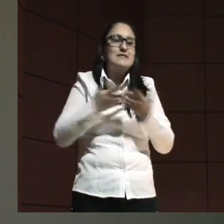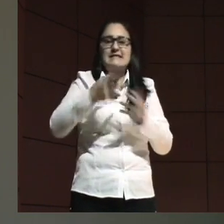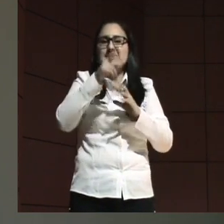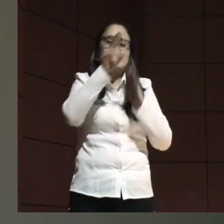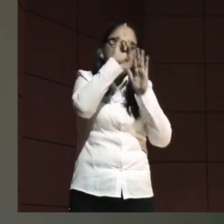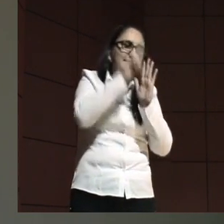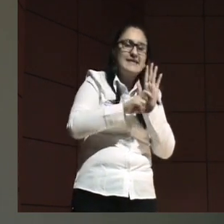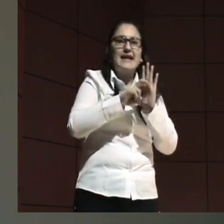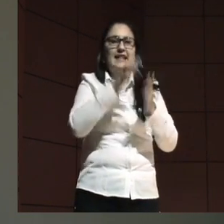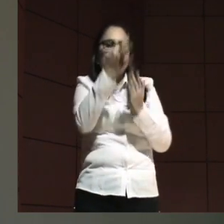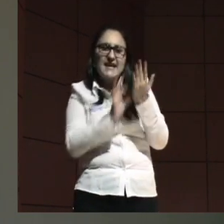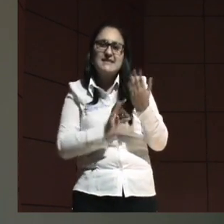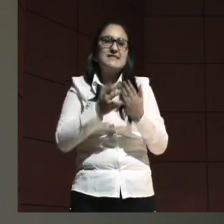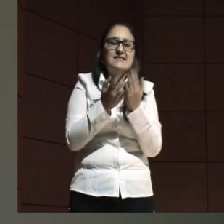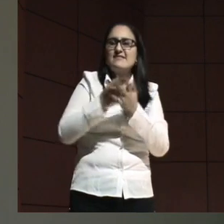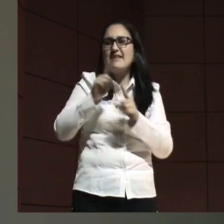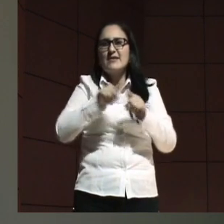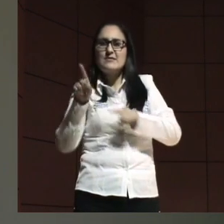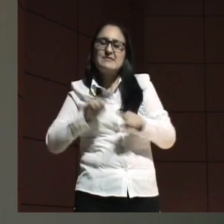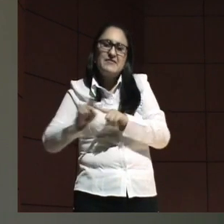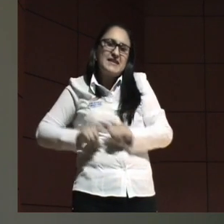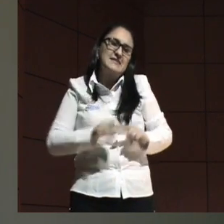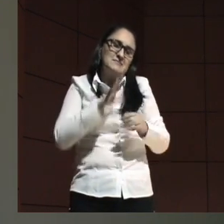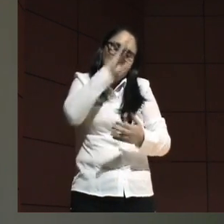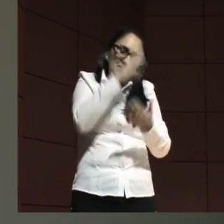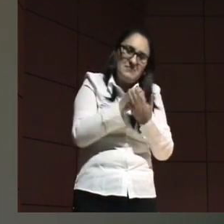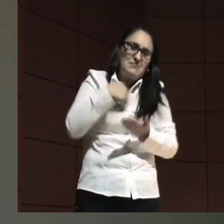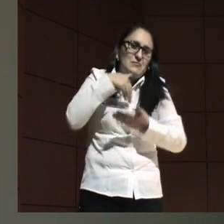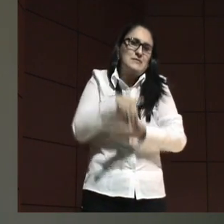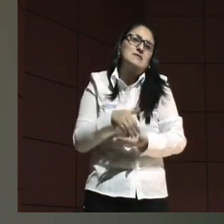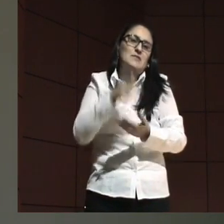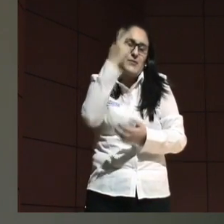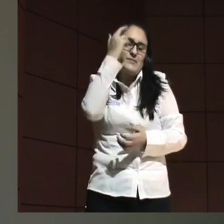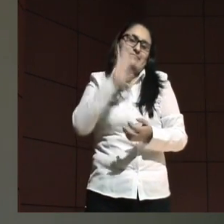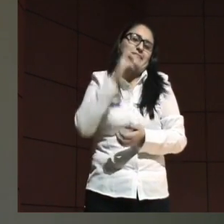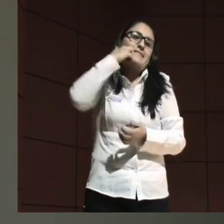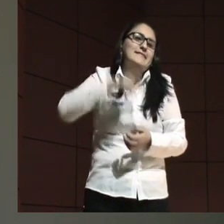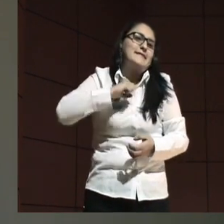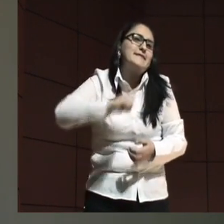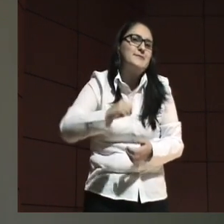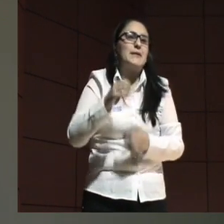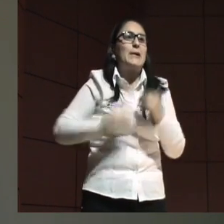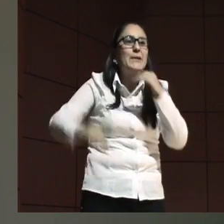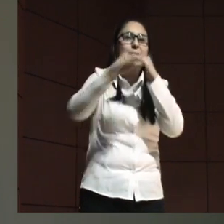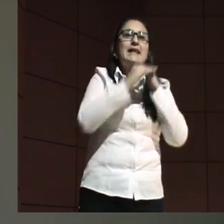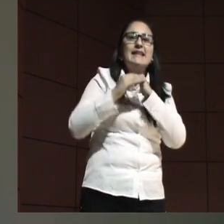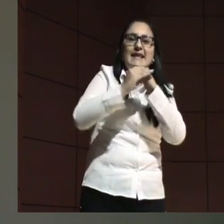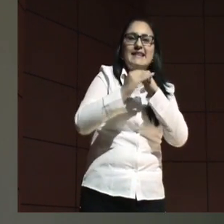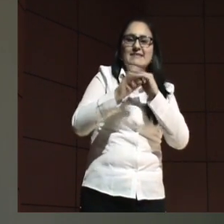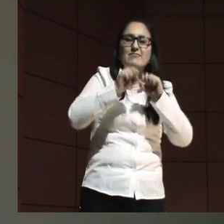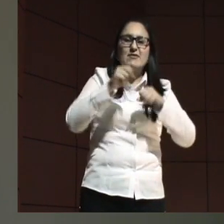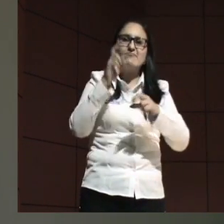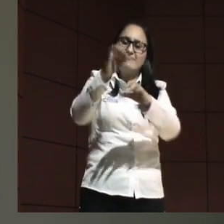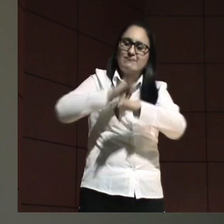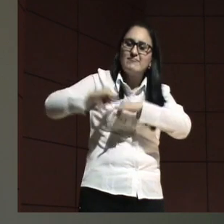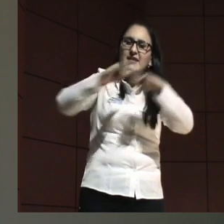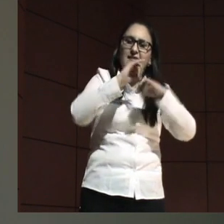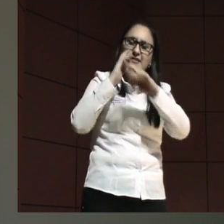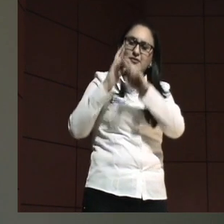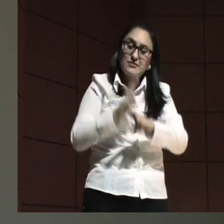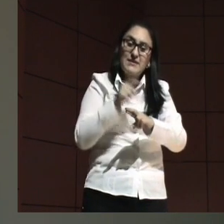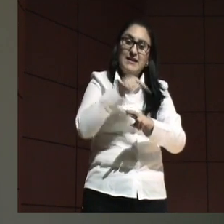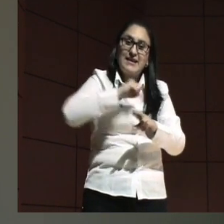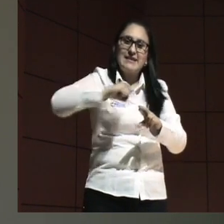y dispositivistas que por supuesto para hablar de derechos humanos para hablar de igualdad de equidad y reconocimiento de derechos